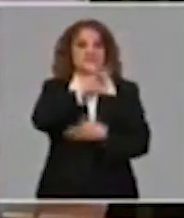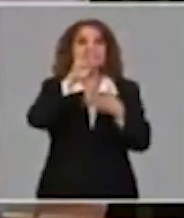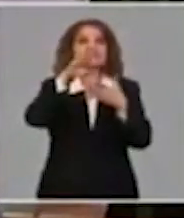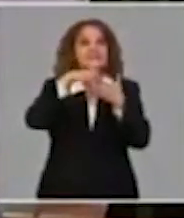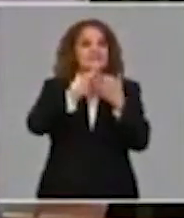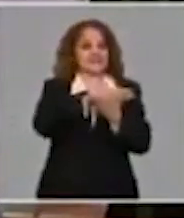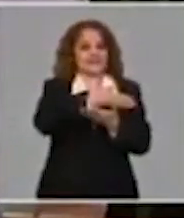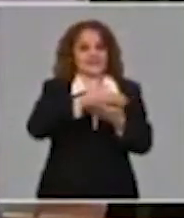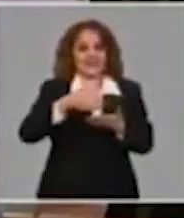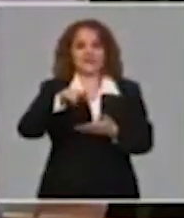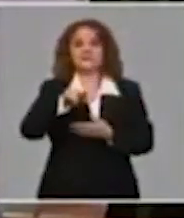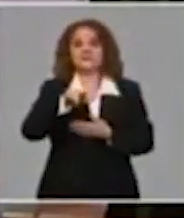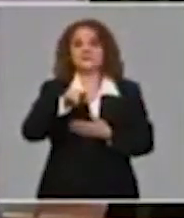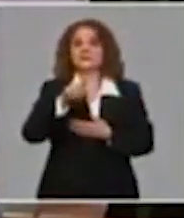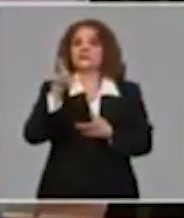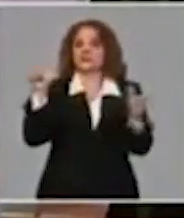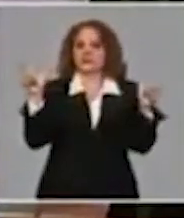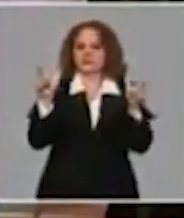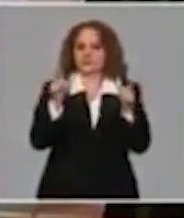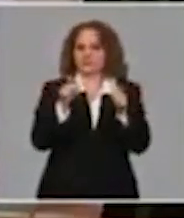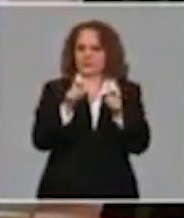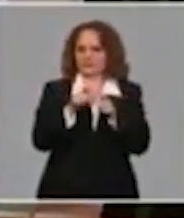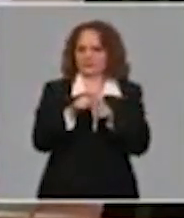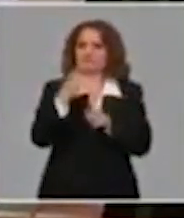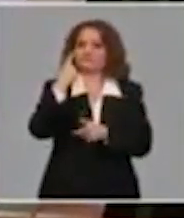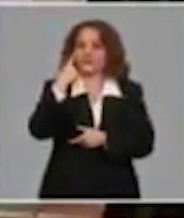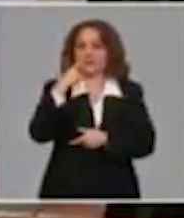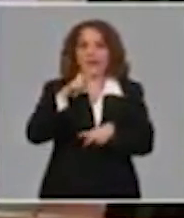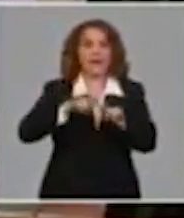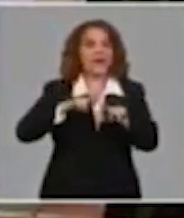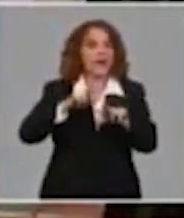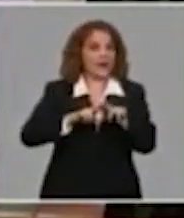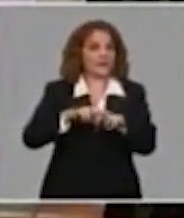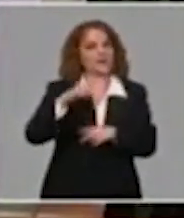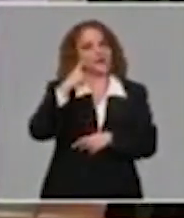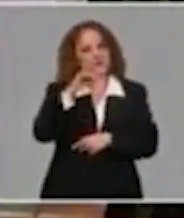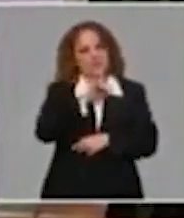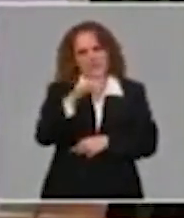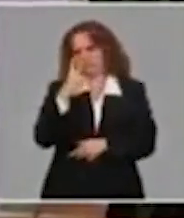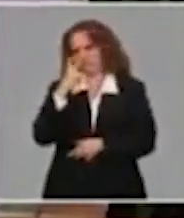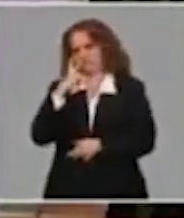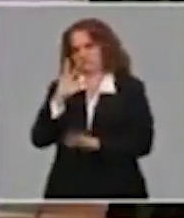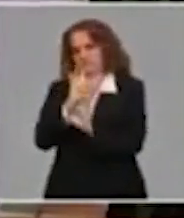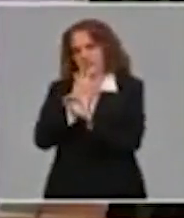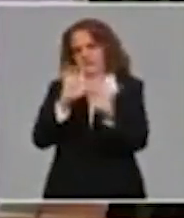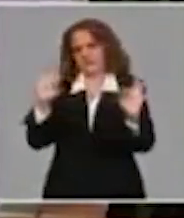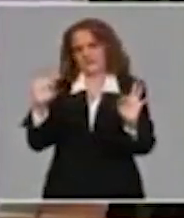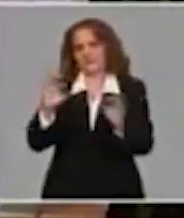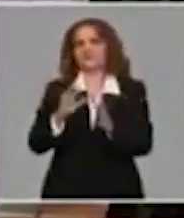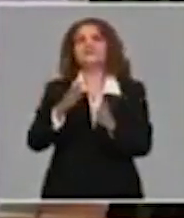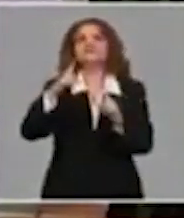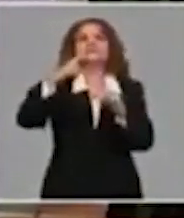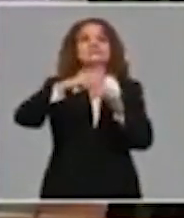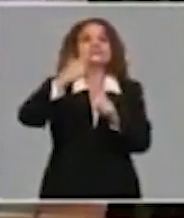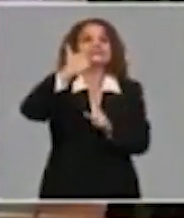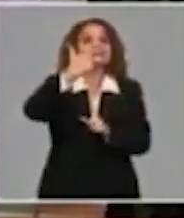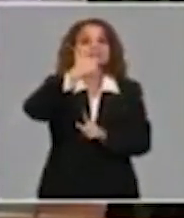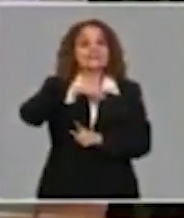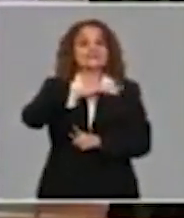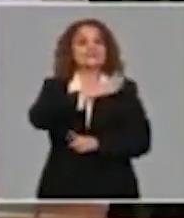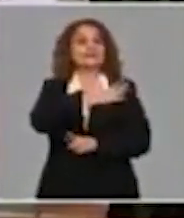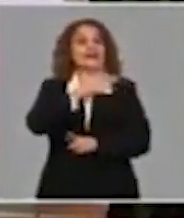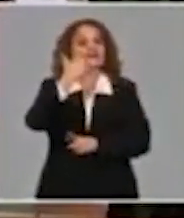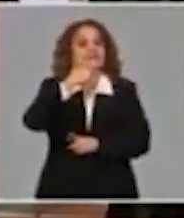un 52,3%. Y La Habana, que la estamos siguiendo de manera diferencial, tiene una tasa de incidencia de 4